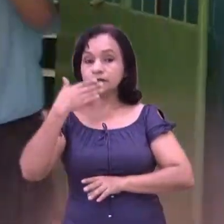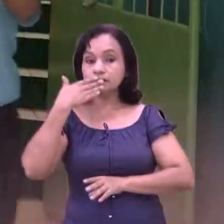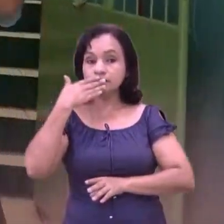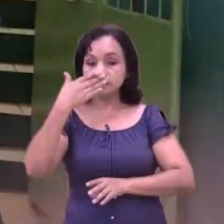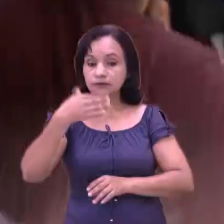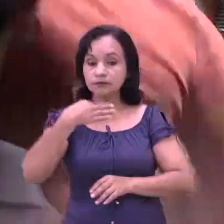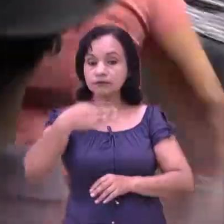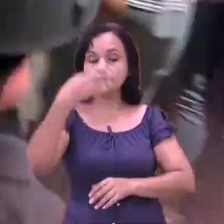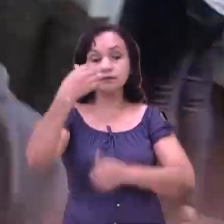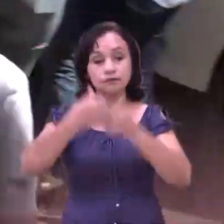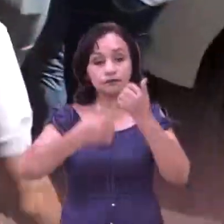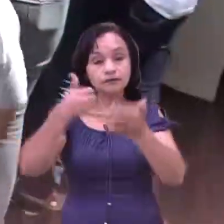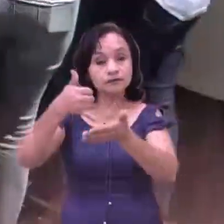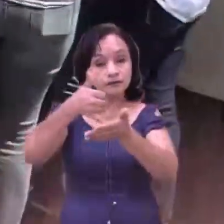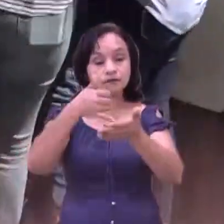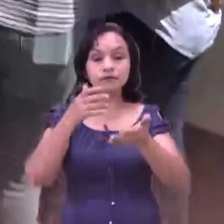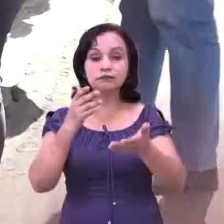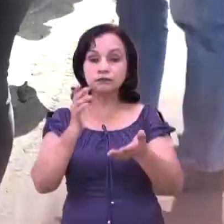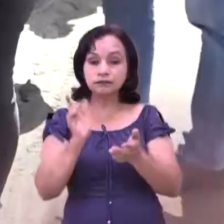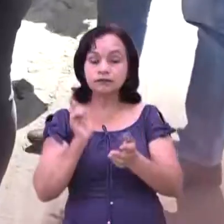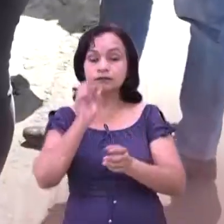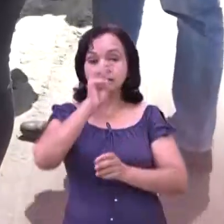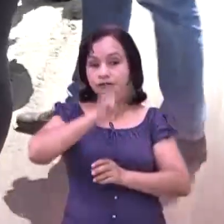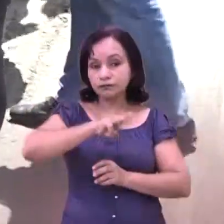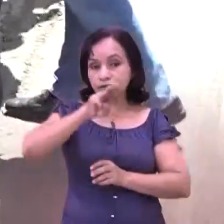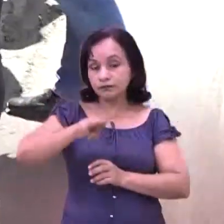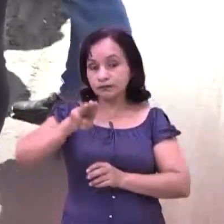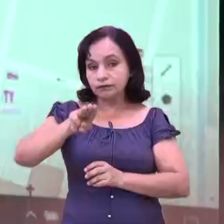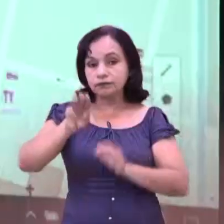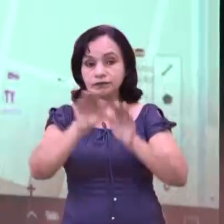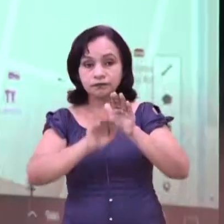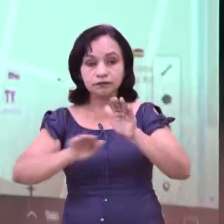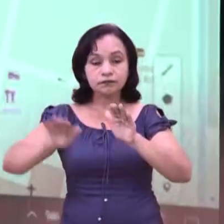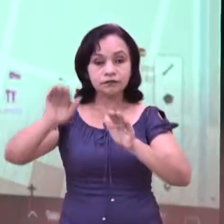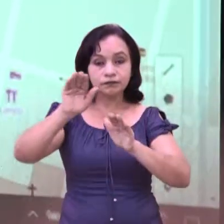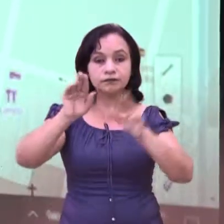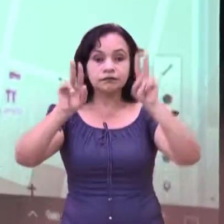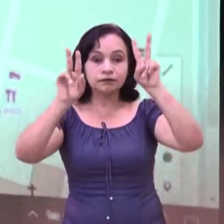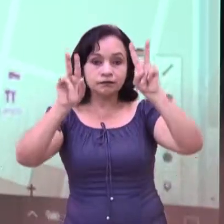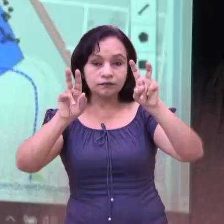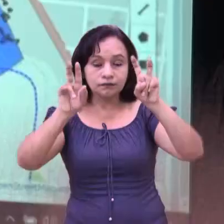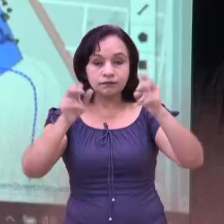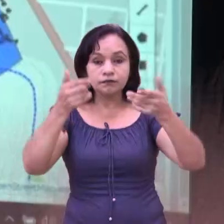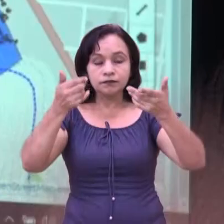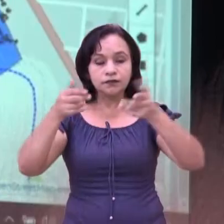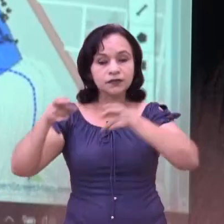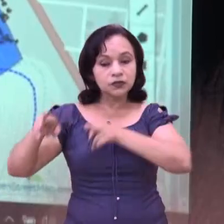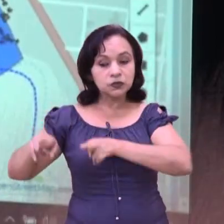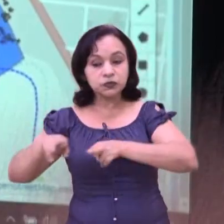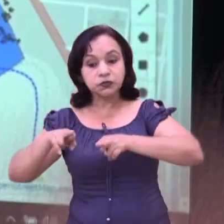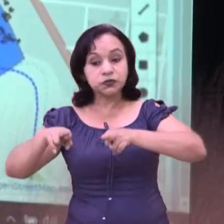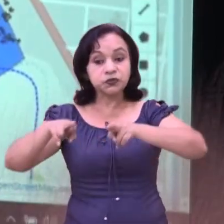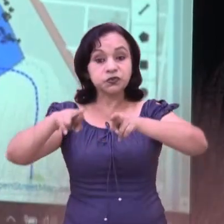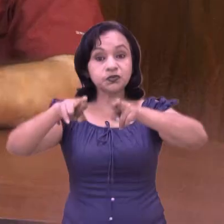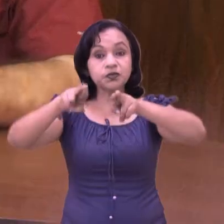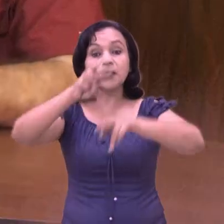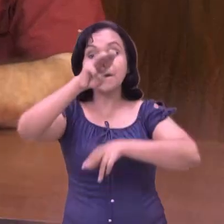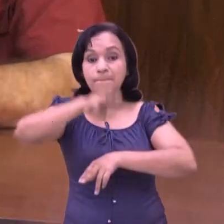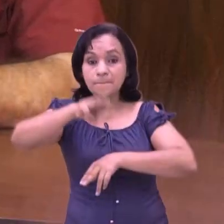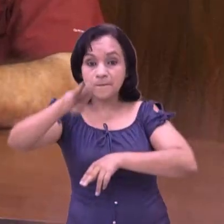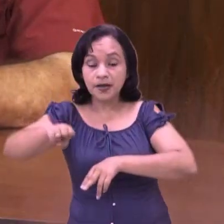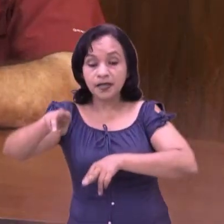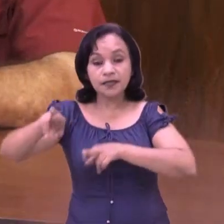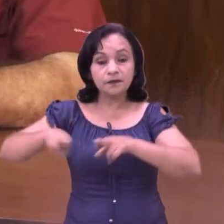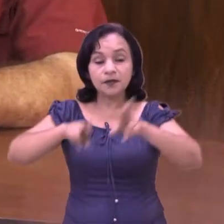situación vulnerable que enfrente el departamento, principalmente las relacionadas a la llena de Río Grande de Matagalpa y el Río Viejo. La